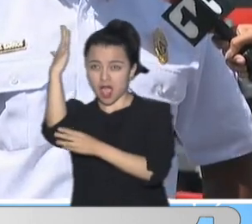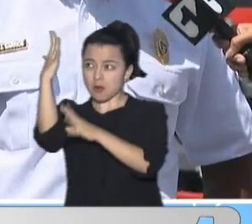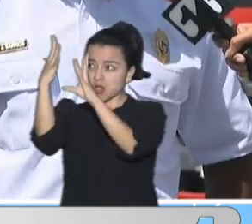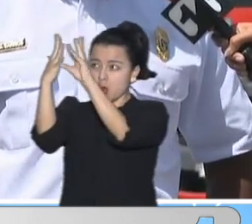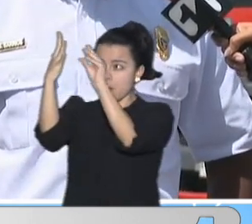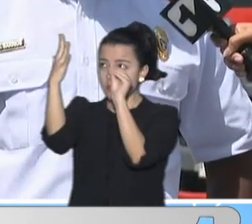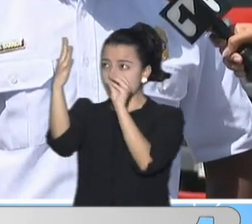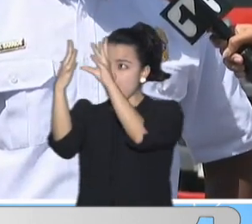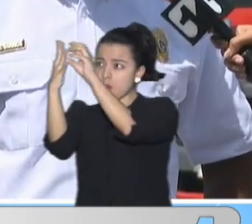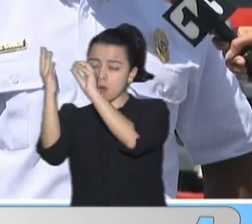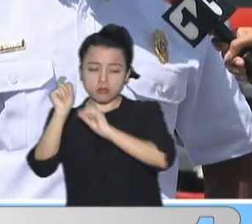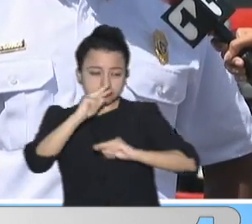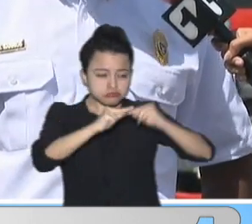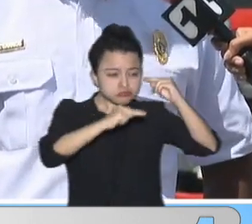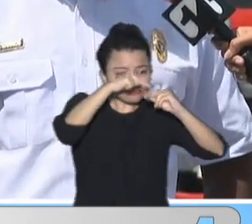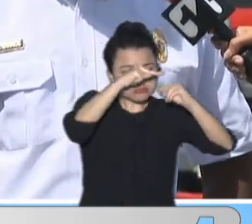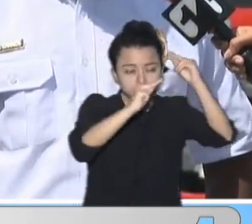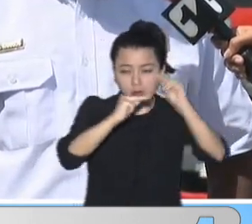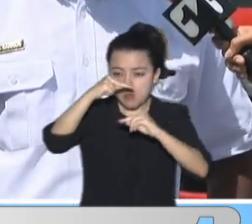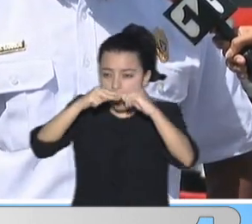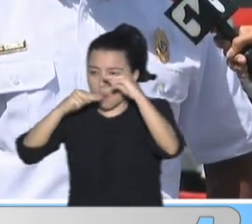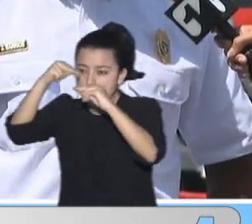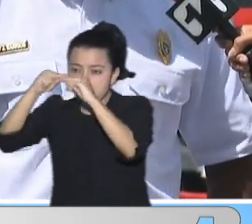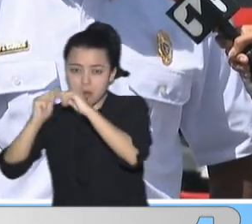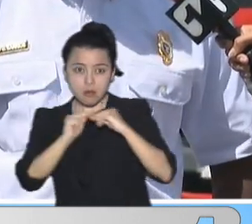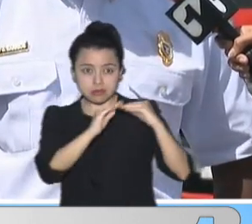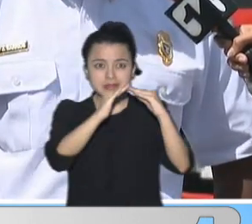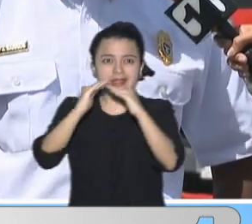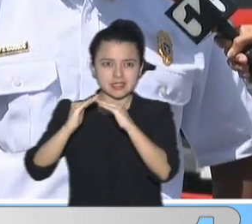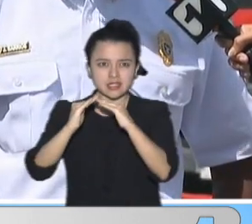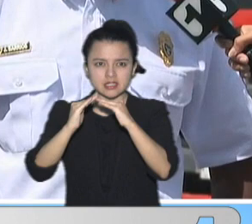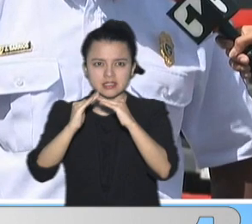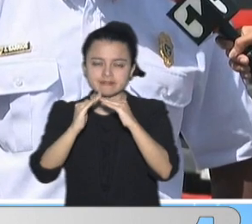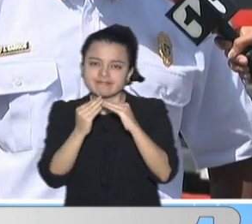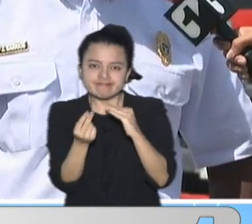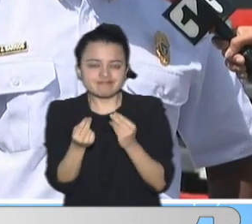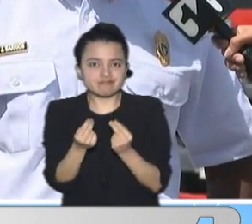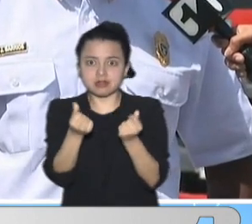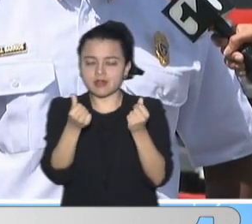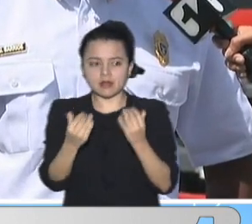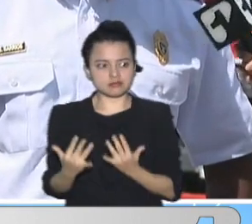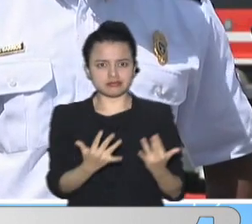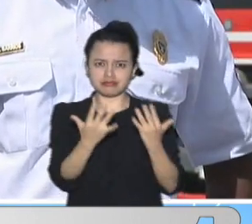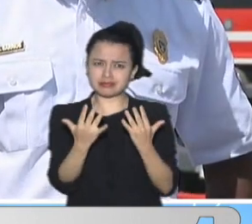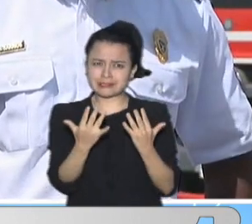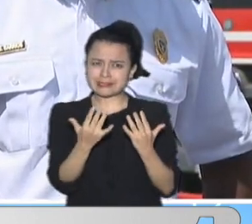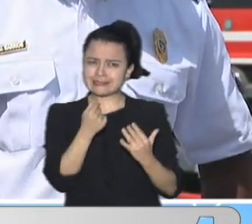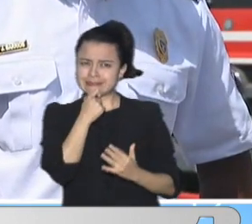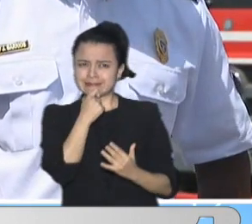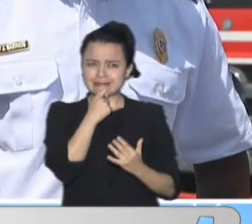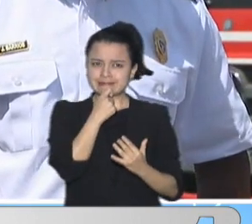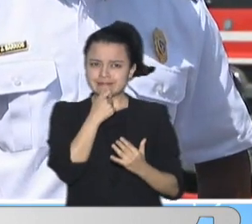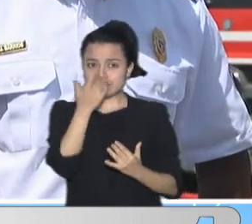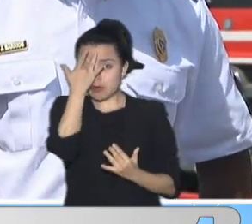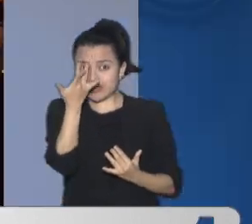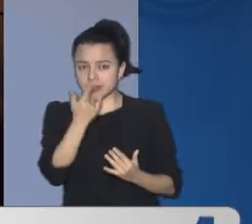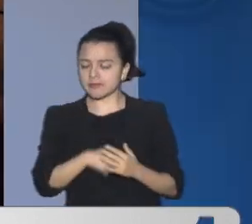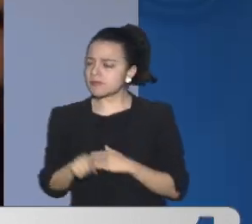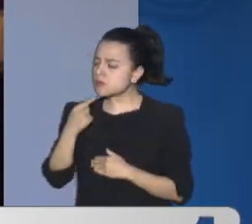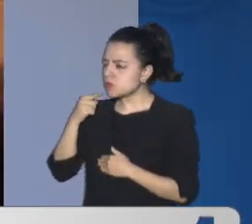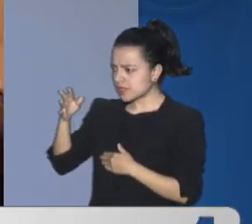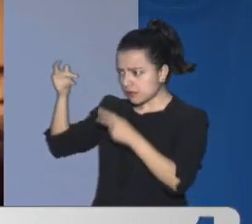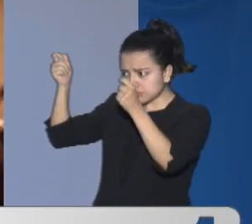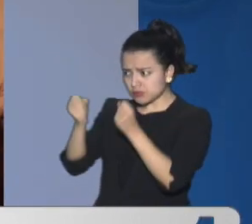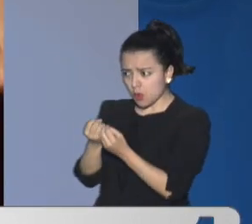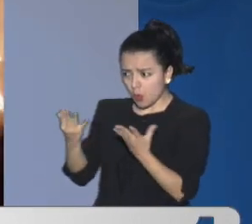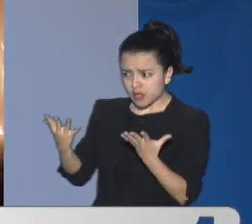Dificultosos No es tan rápida La investigación Pero estamos adelantando Para poder entregar El resultado final ¿Se tiene un estimado De las pérdidas?